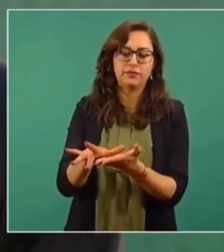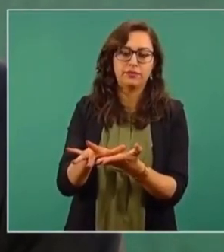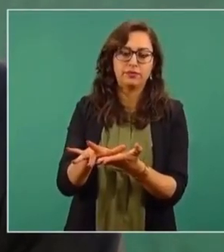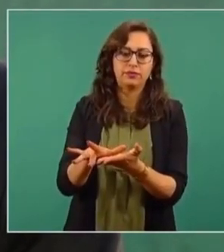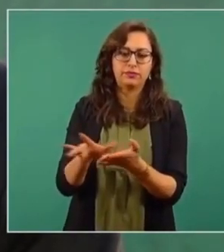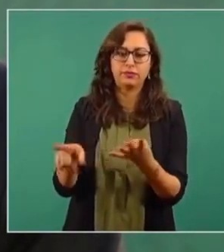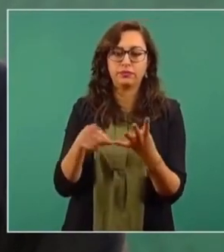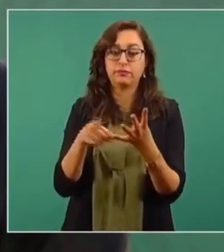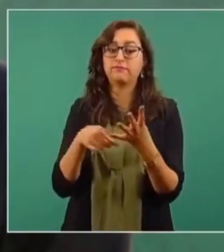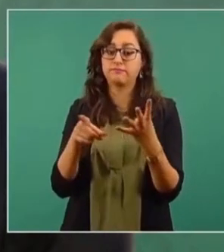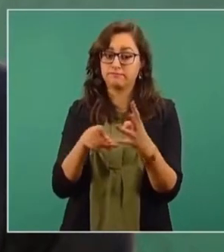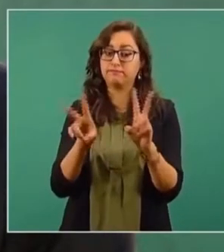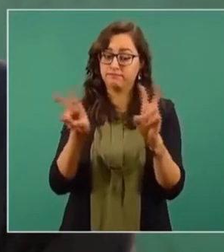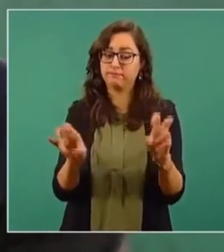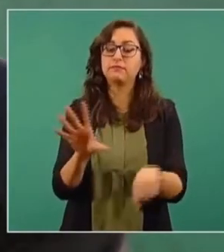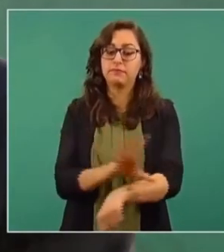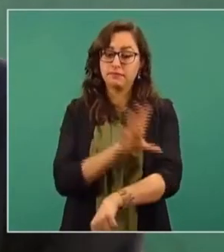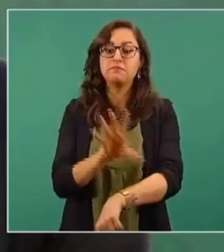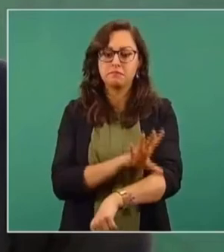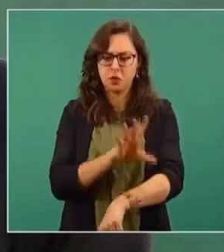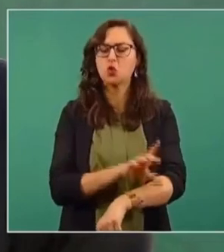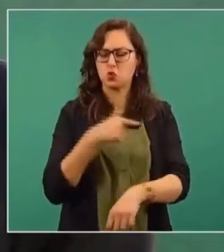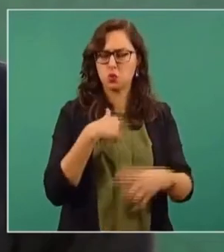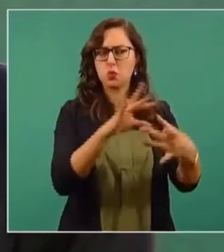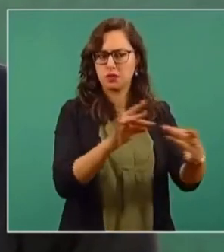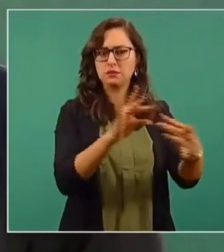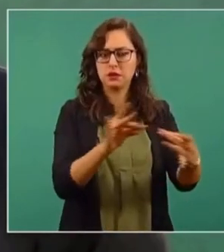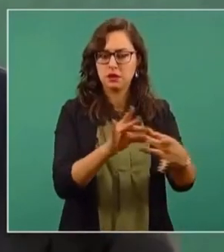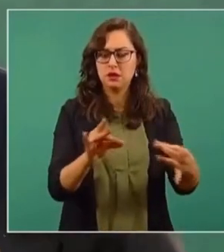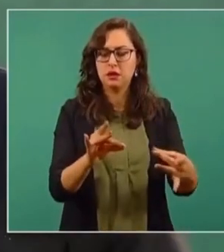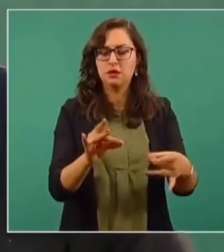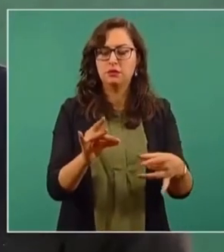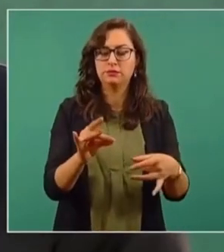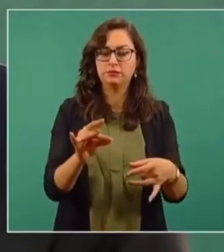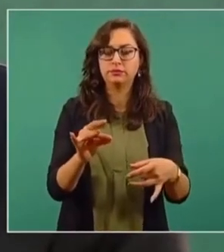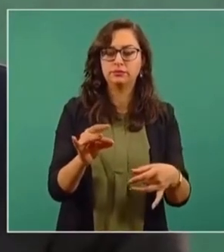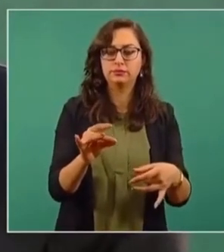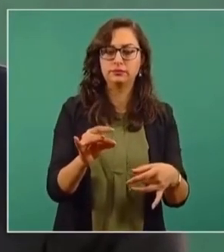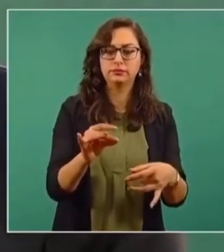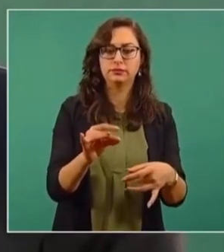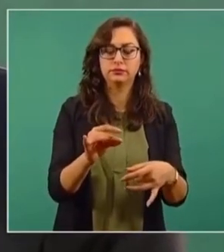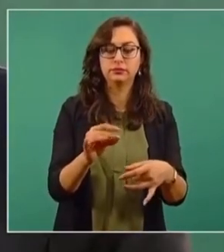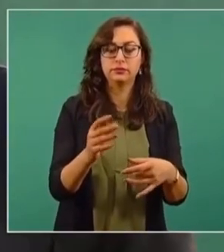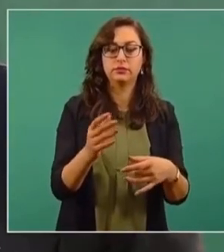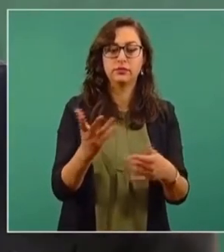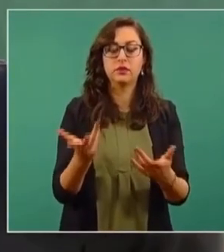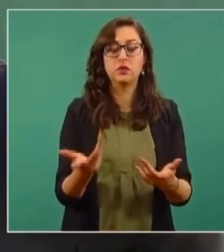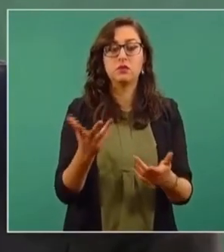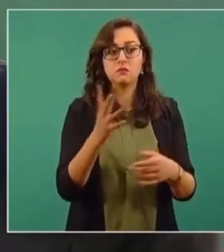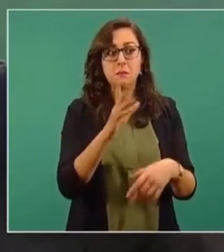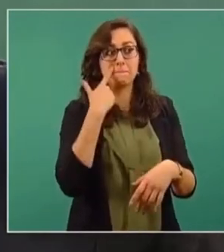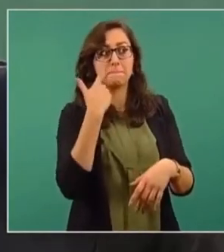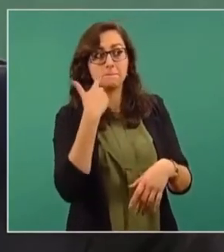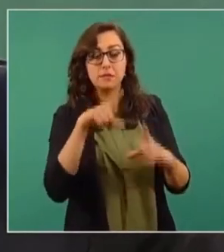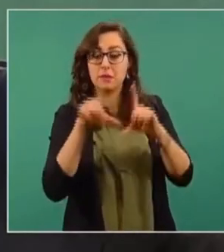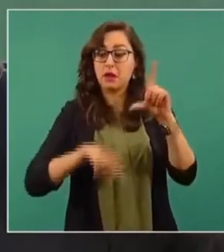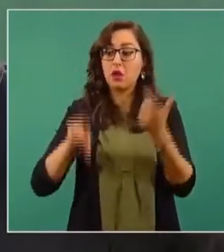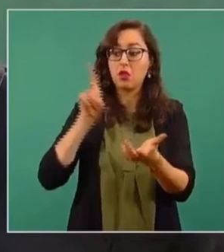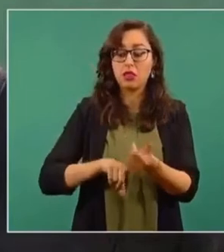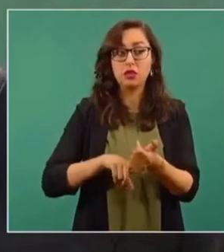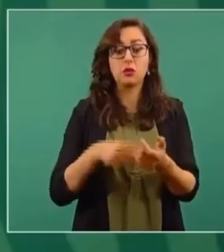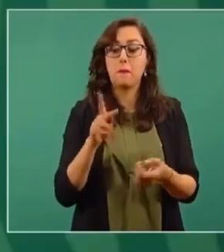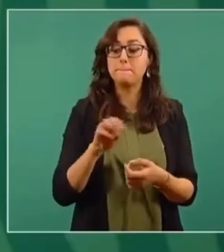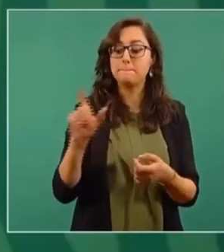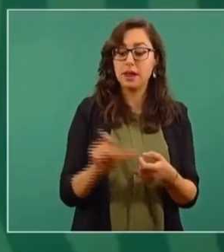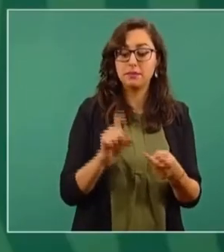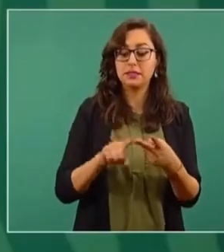El sector energético, se lo planteé. Yo comenté de que estamos limpiando de corrupción a